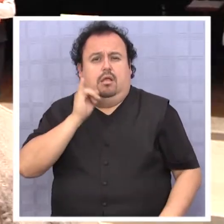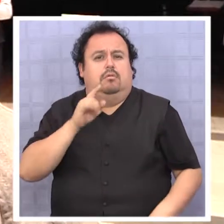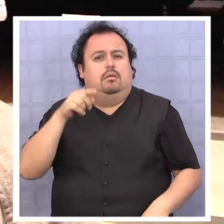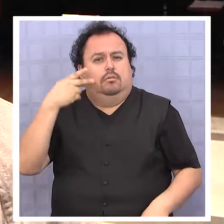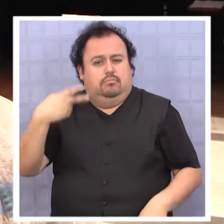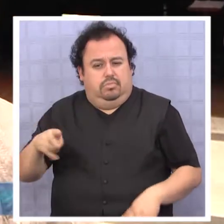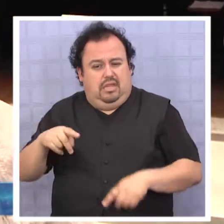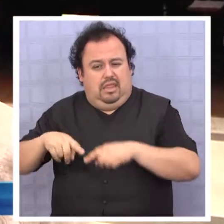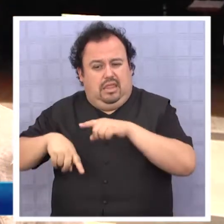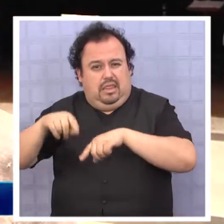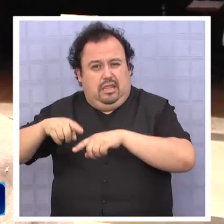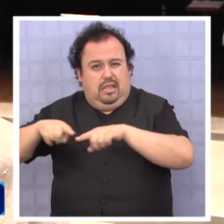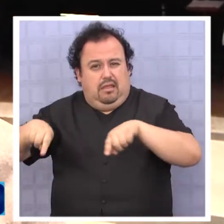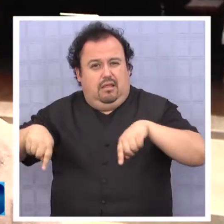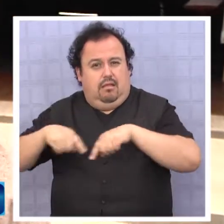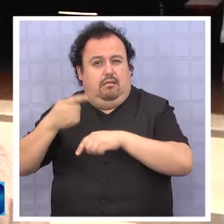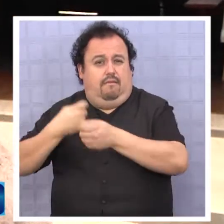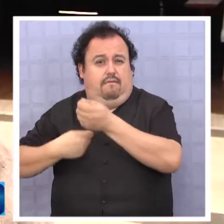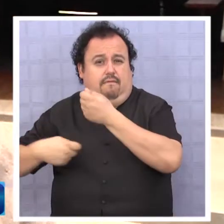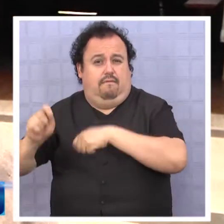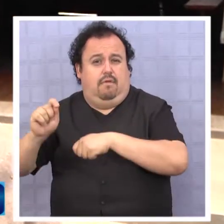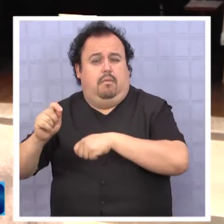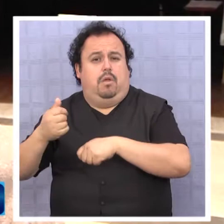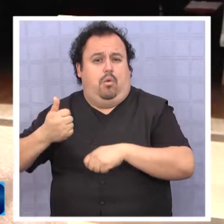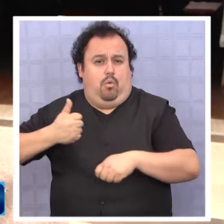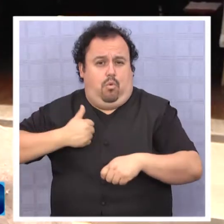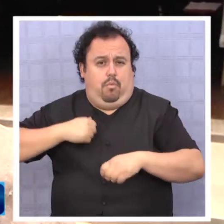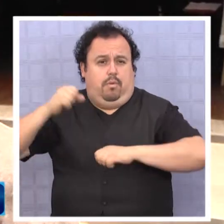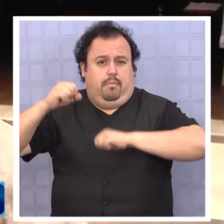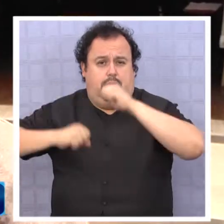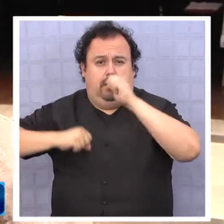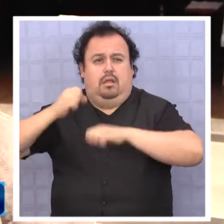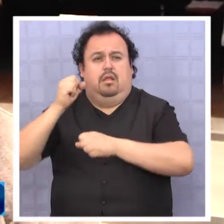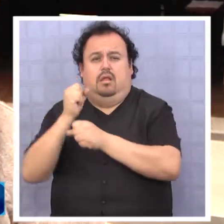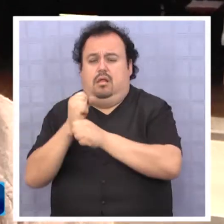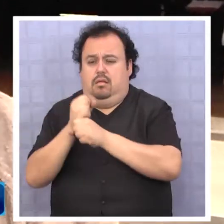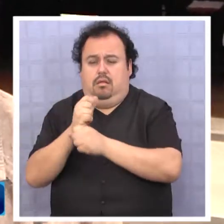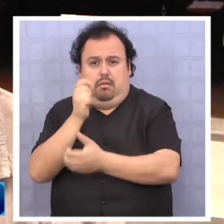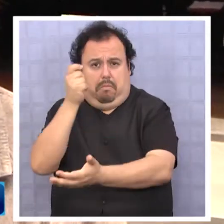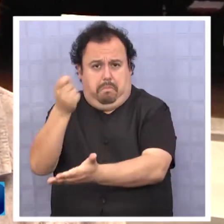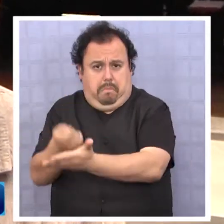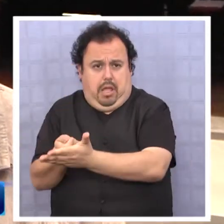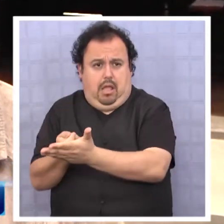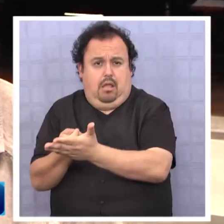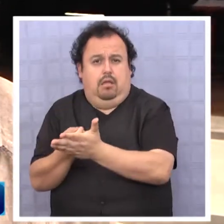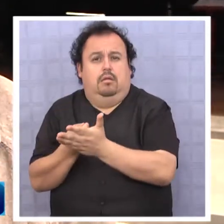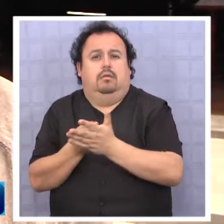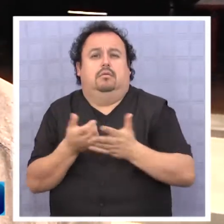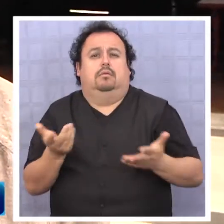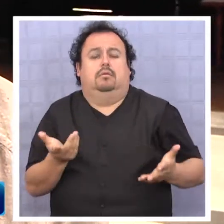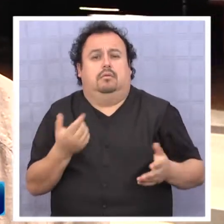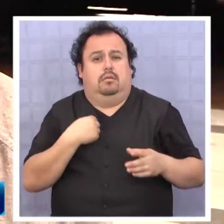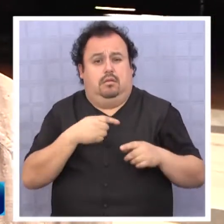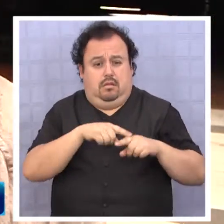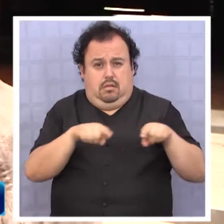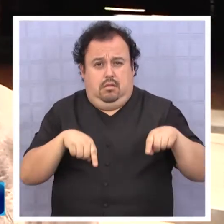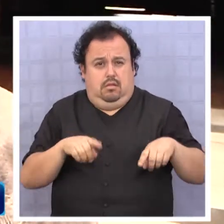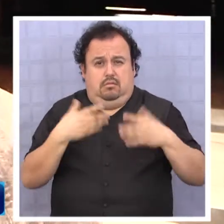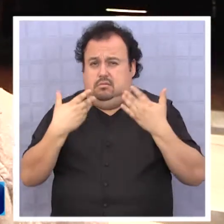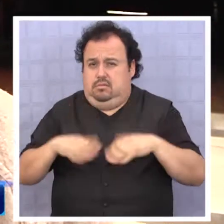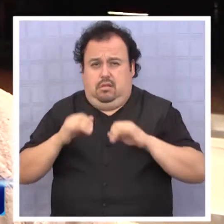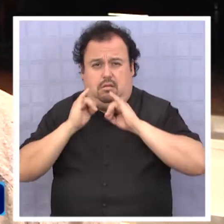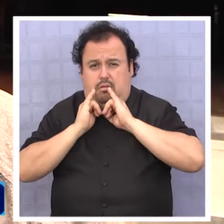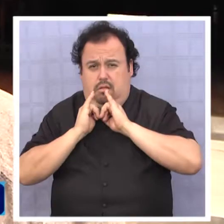cumplir con la empresa Whitman, que con los trabajadores se pagaran. Por lo tanto, esto estaba